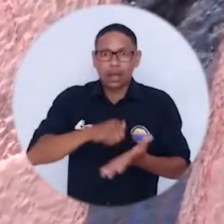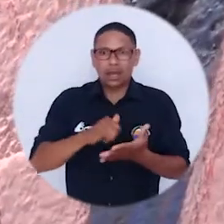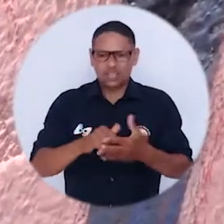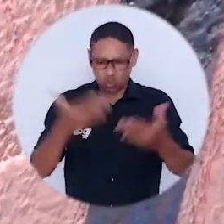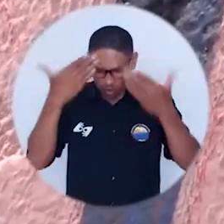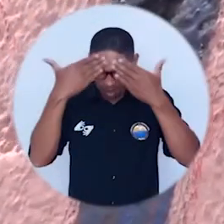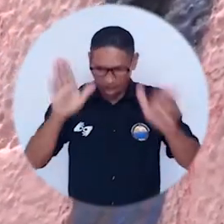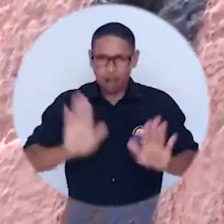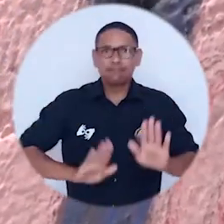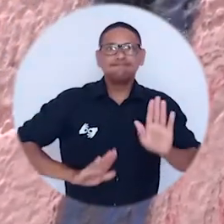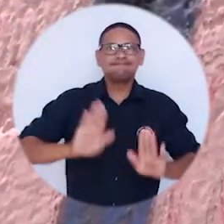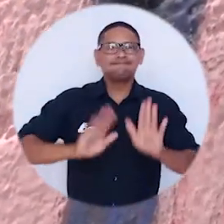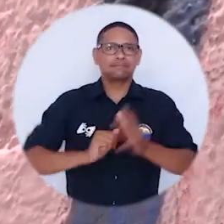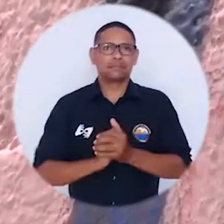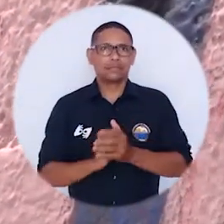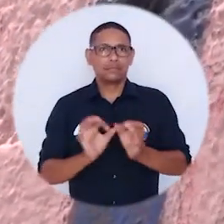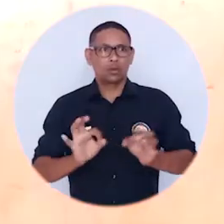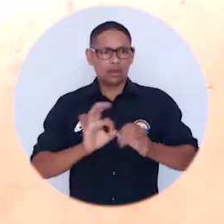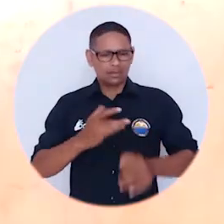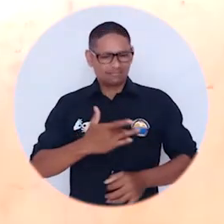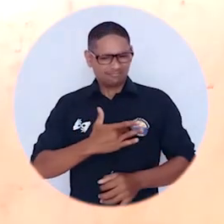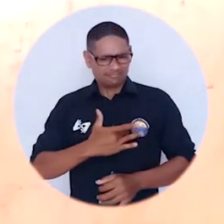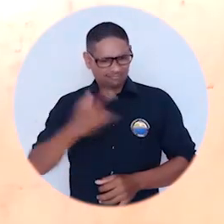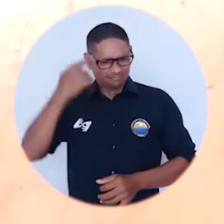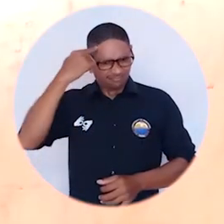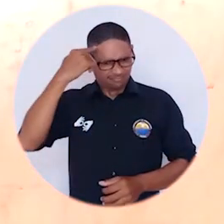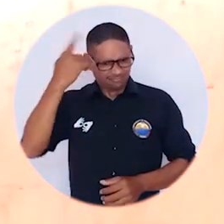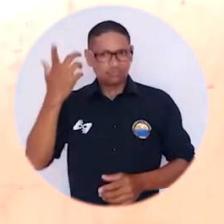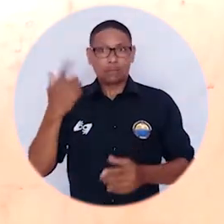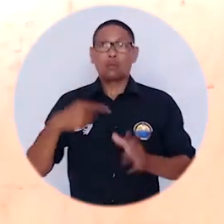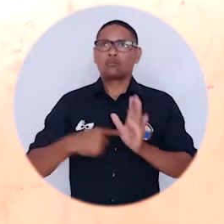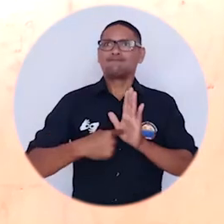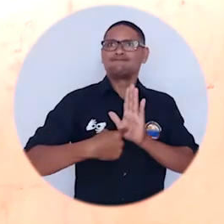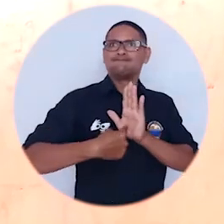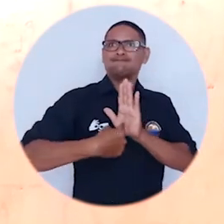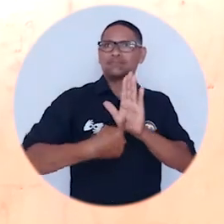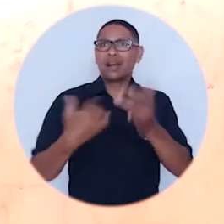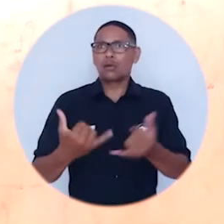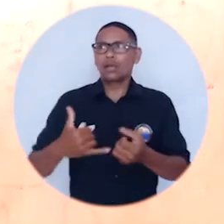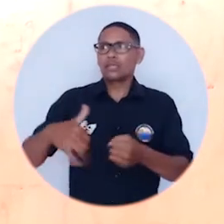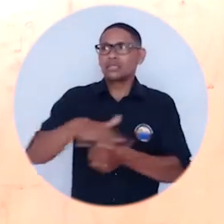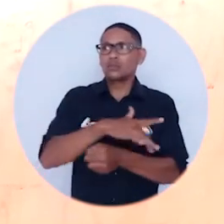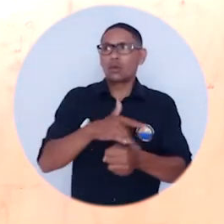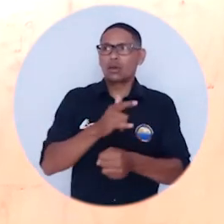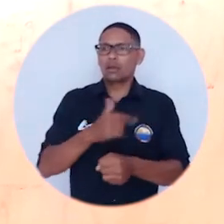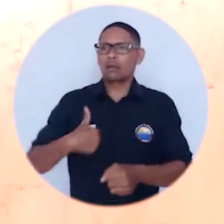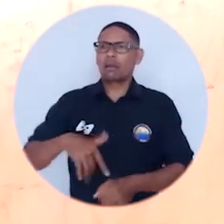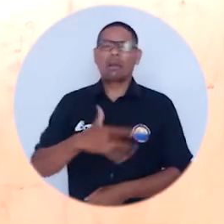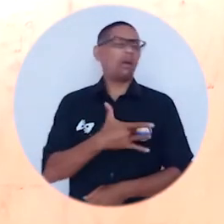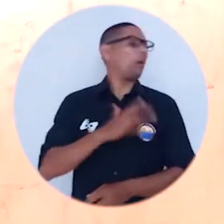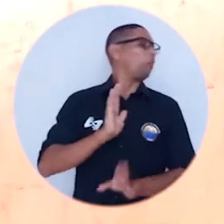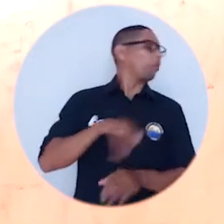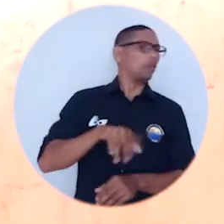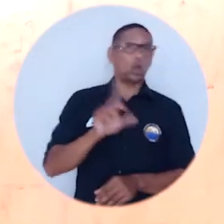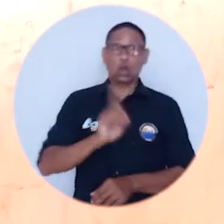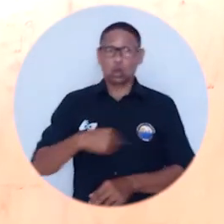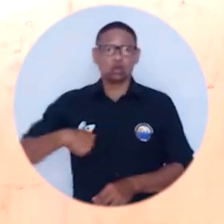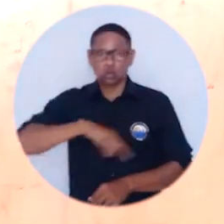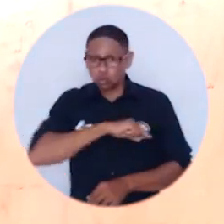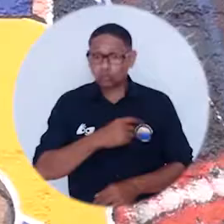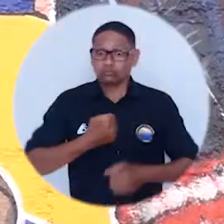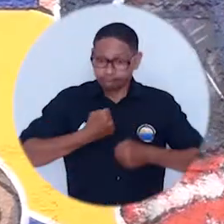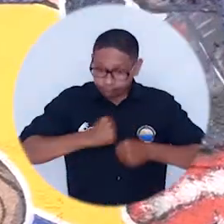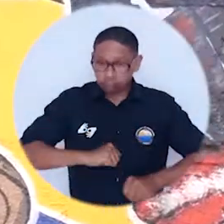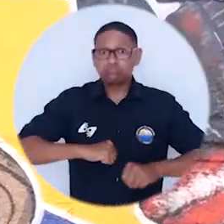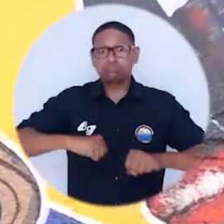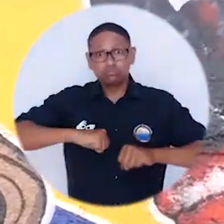Abierta se originan. Queremos que el pueblo sepa nuestro pensamiento y nuestro sentir ante la actual crisis, que no somos indolentes ante el